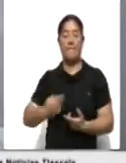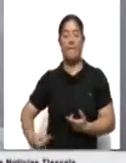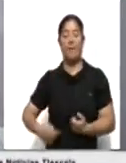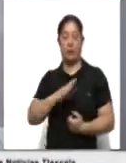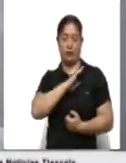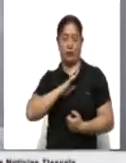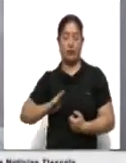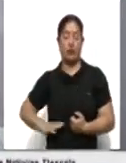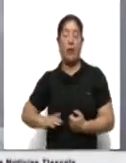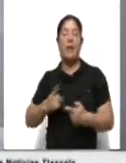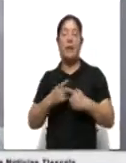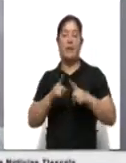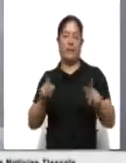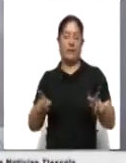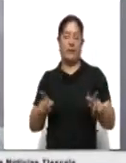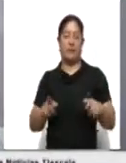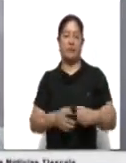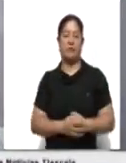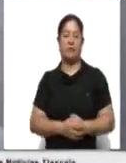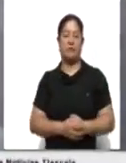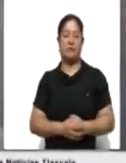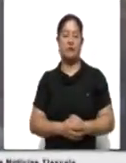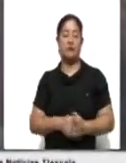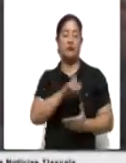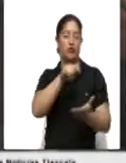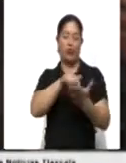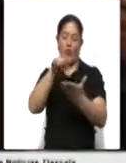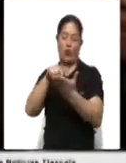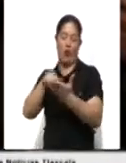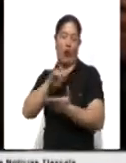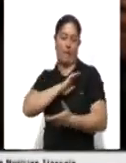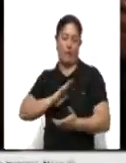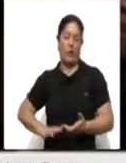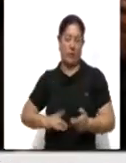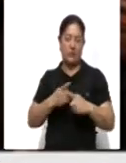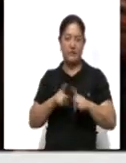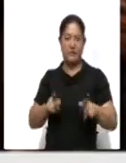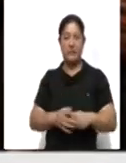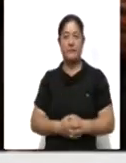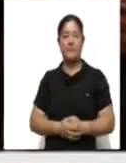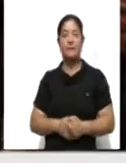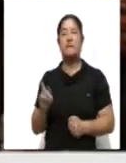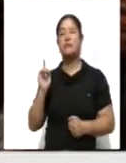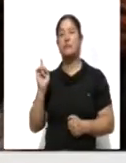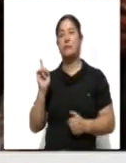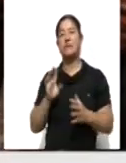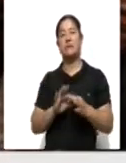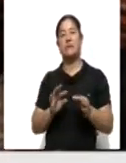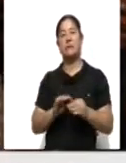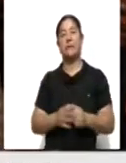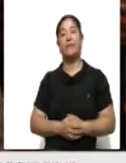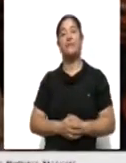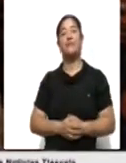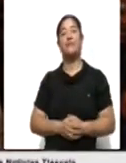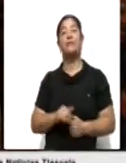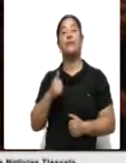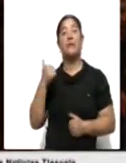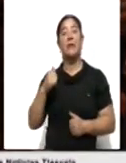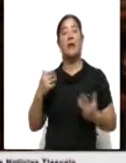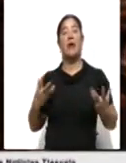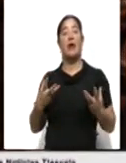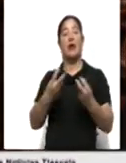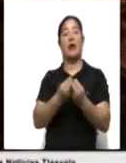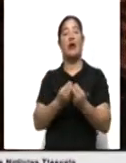municipios de la entidad. Aquí todos los detalles. La gobernadora electa de Tlaxcala, Lorena Cuellar Cisneros, se reunió con